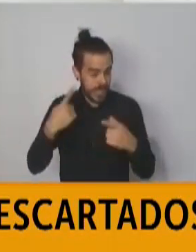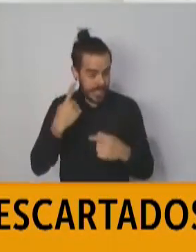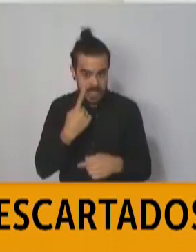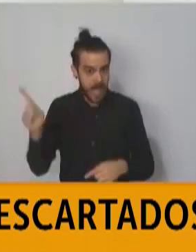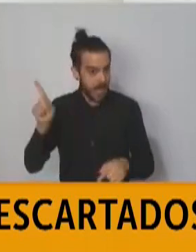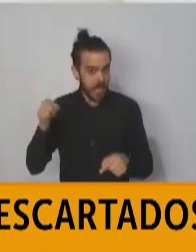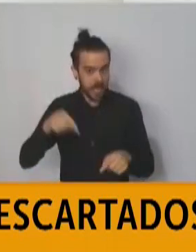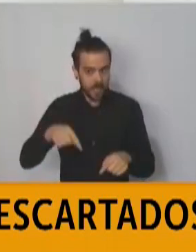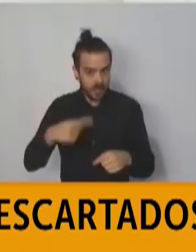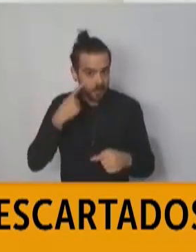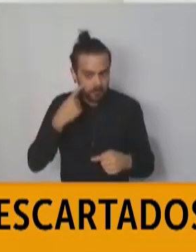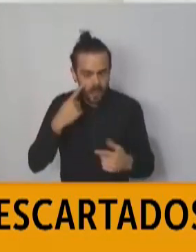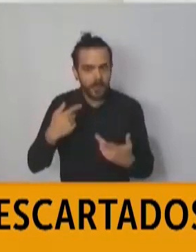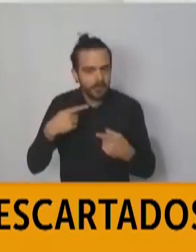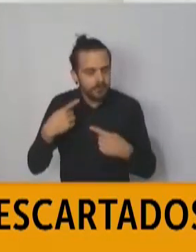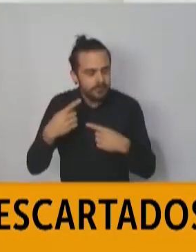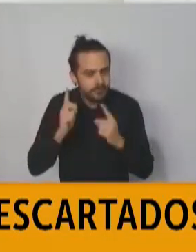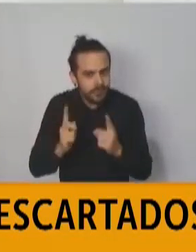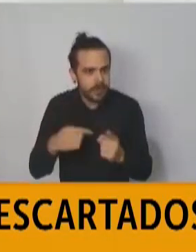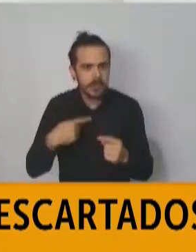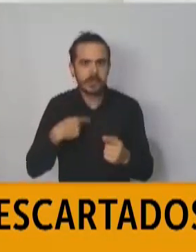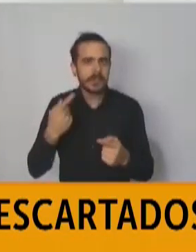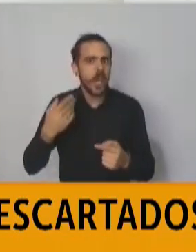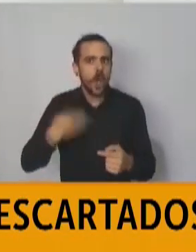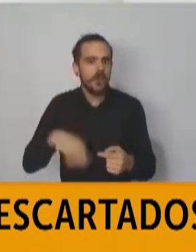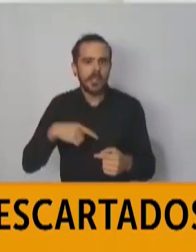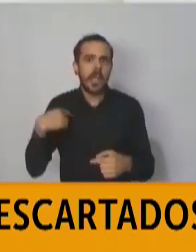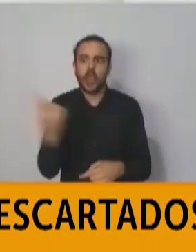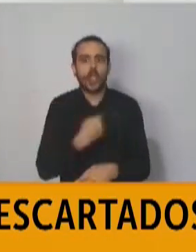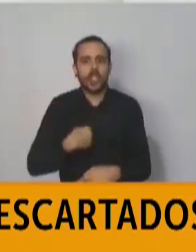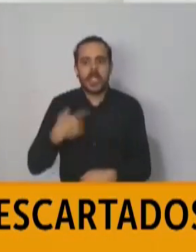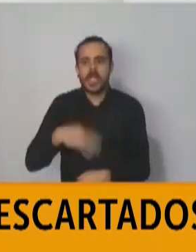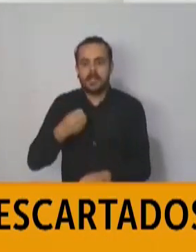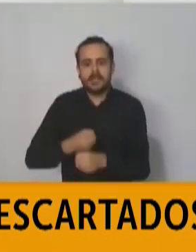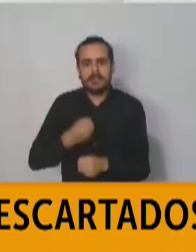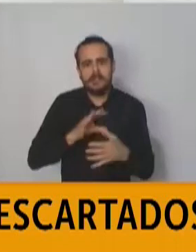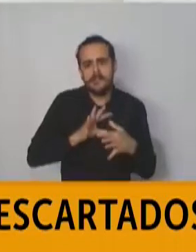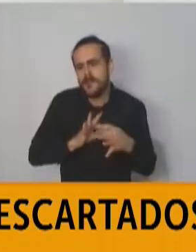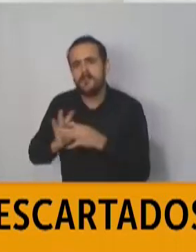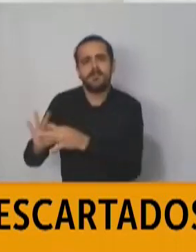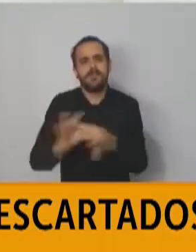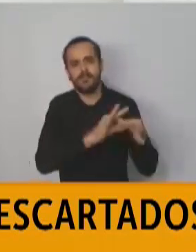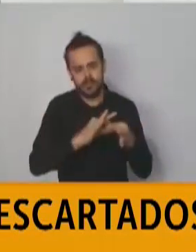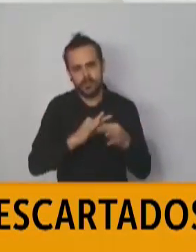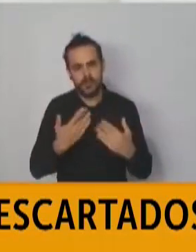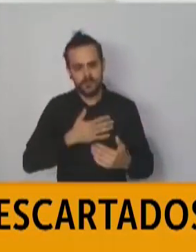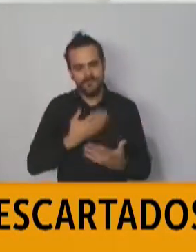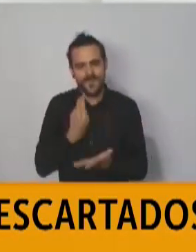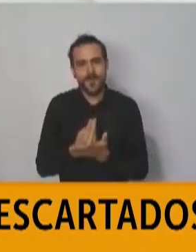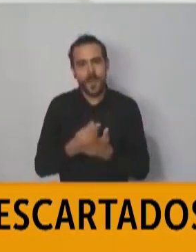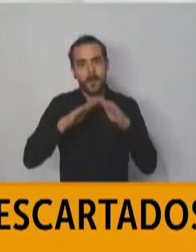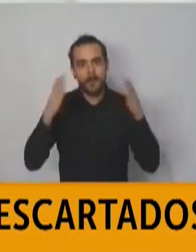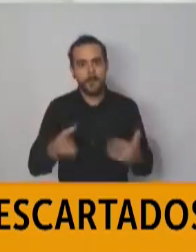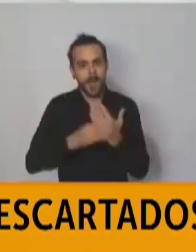manera transversal y complementaria desde todos los ministerios. Por lo tanto, desde el Ministerio de Producción estamos acompañando